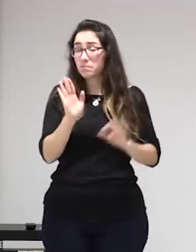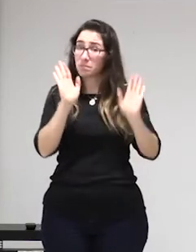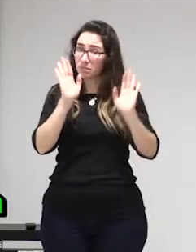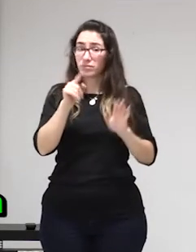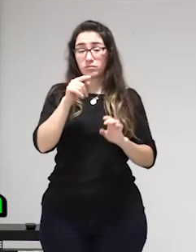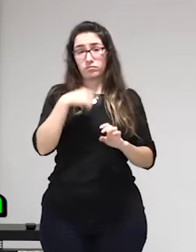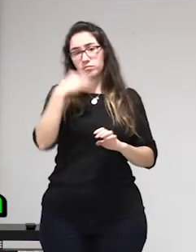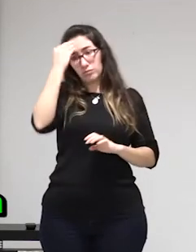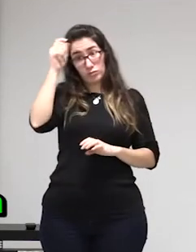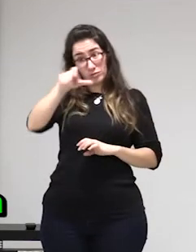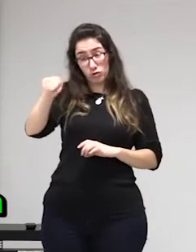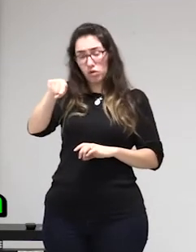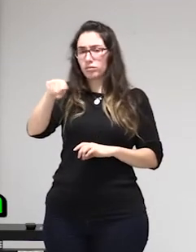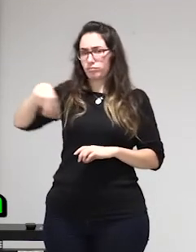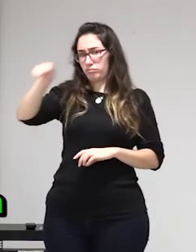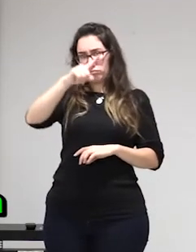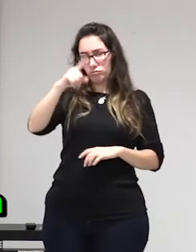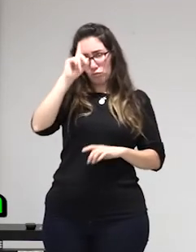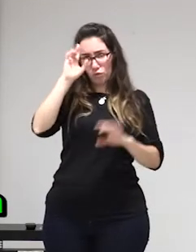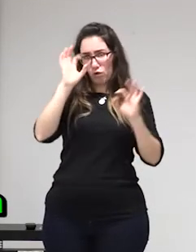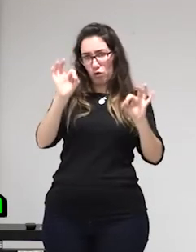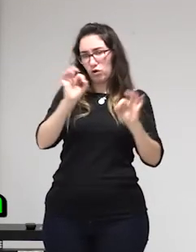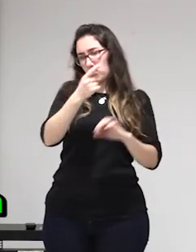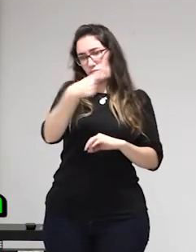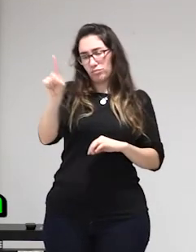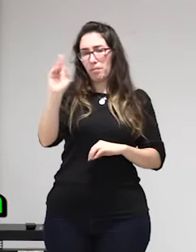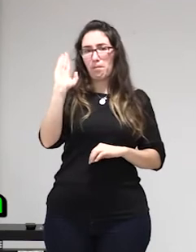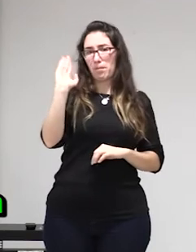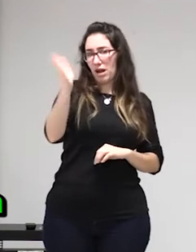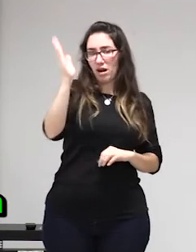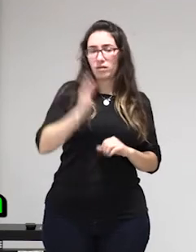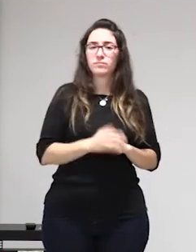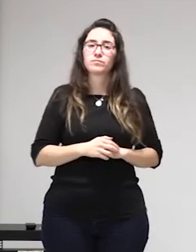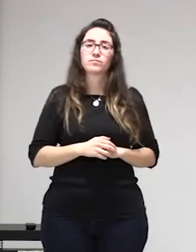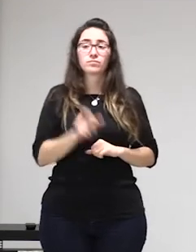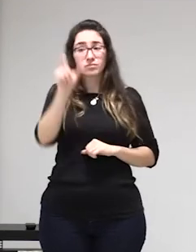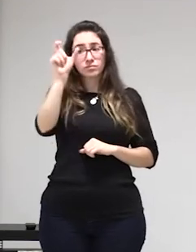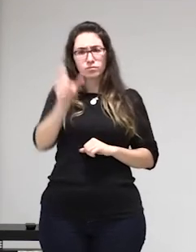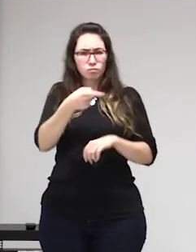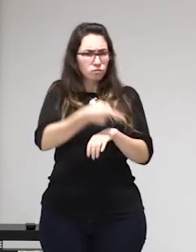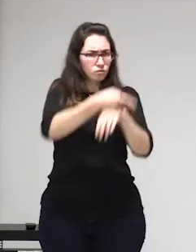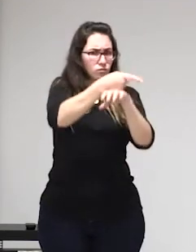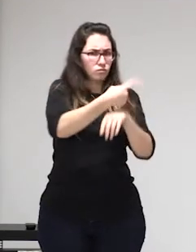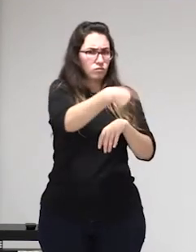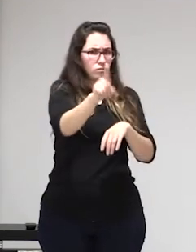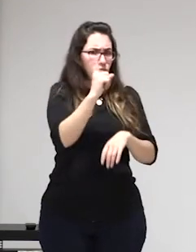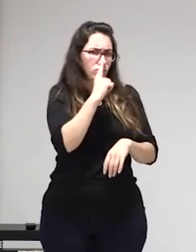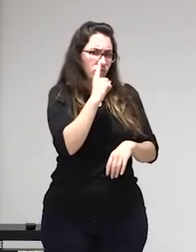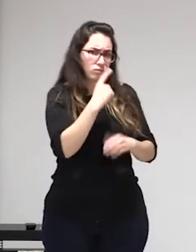forzando a a una mujer a ejercer la prostitución en contra de su voluntad y se ha estado lucrando este dinero etc